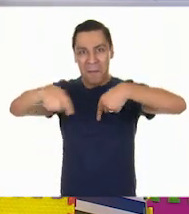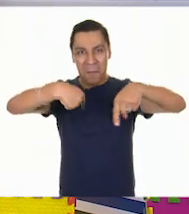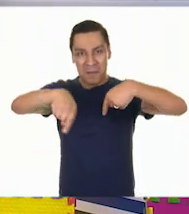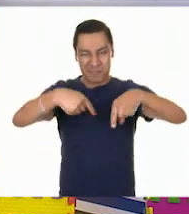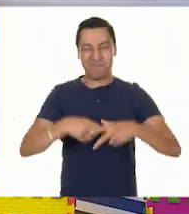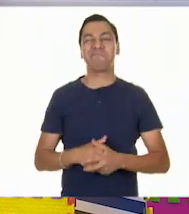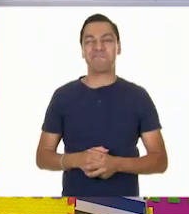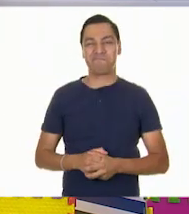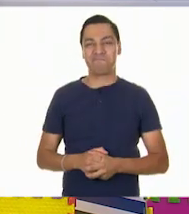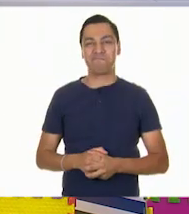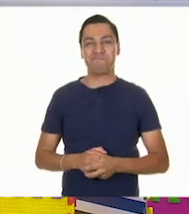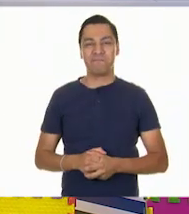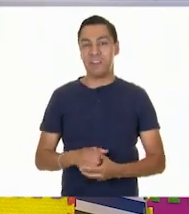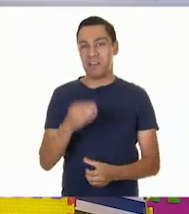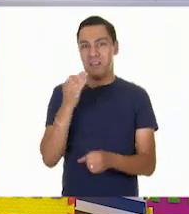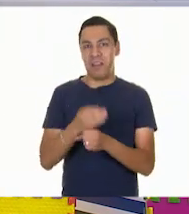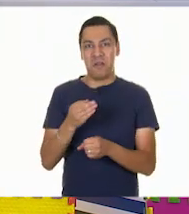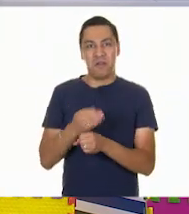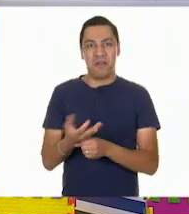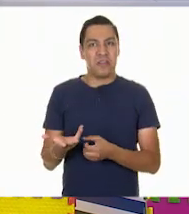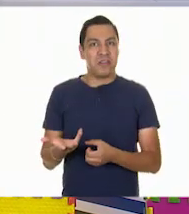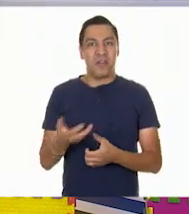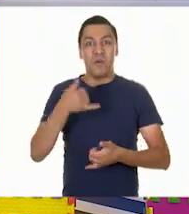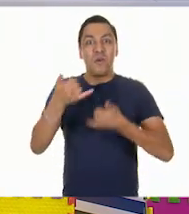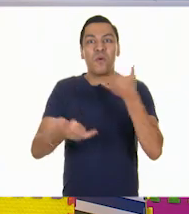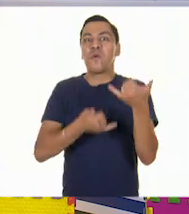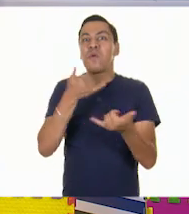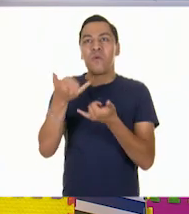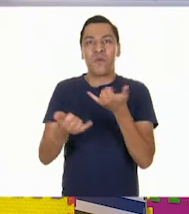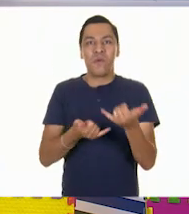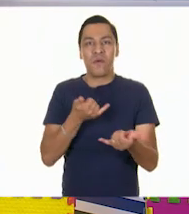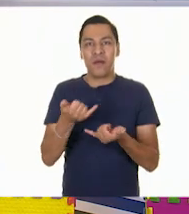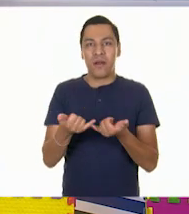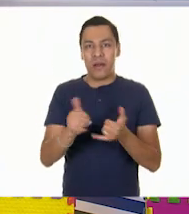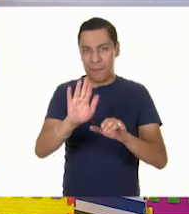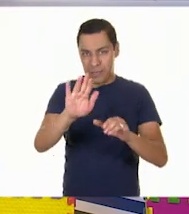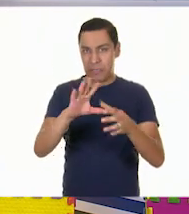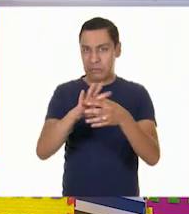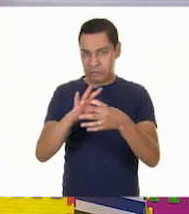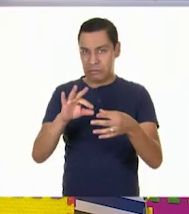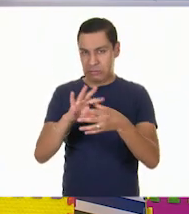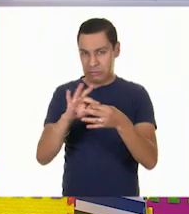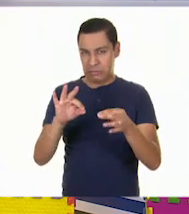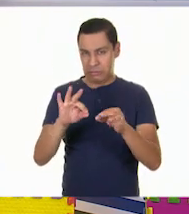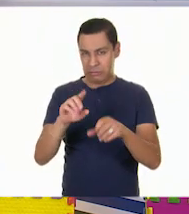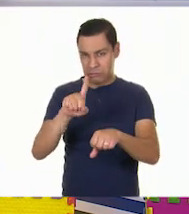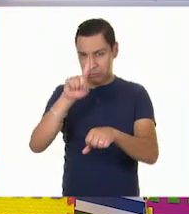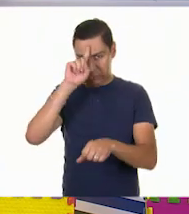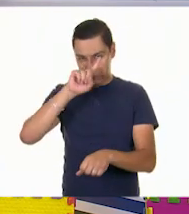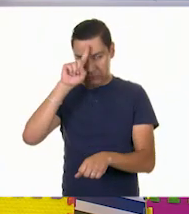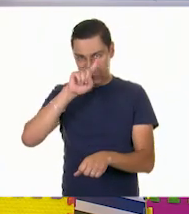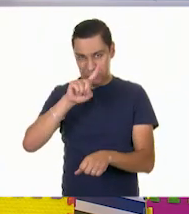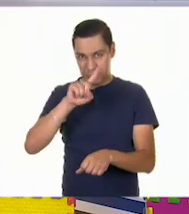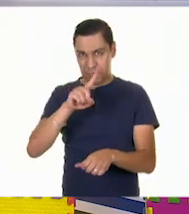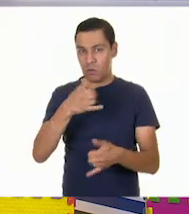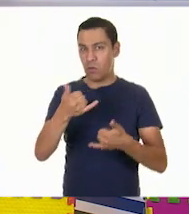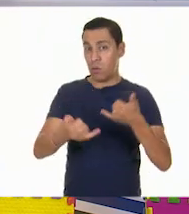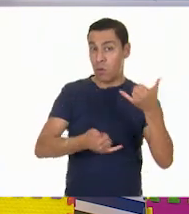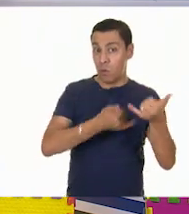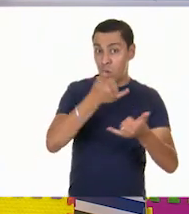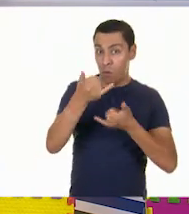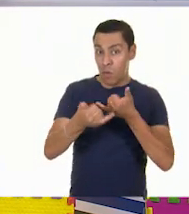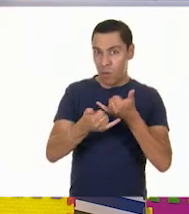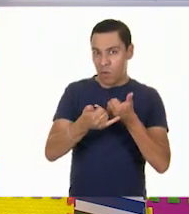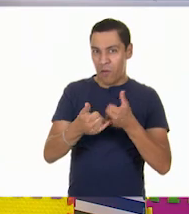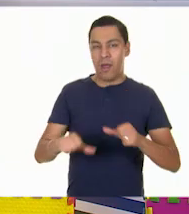seguro. Pero precisamente ahorita que estás hablando del juego, Pepe, vamos a hacer una aclaración importante. ¿Cuál es la diferencia entre el juego y una